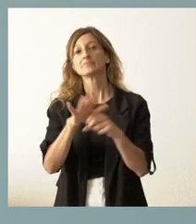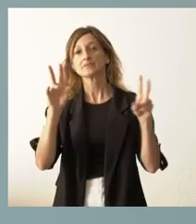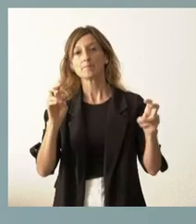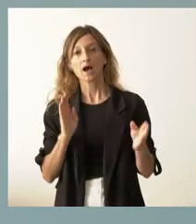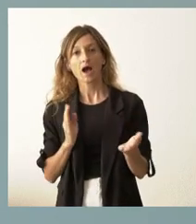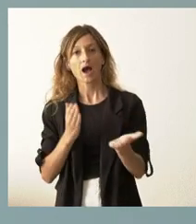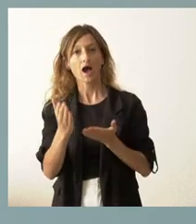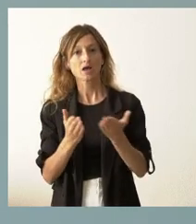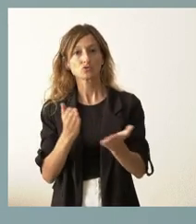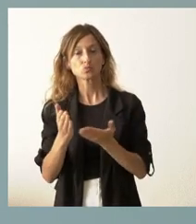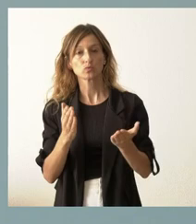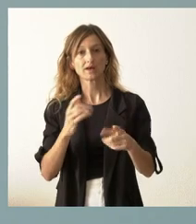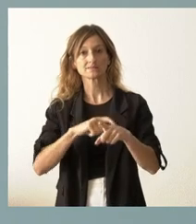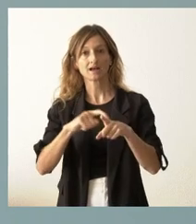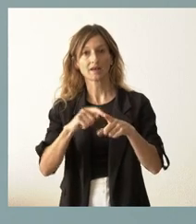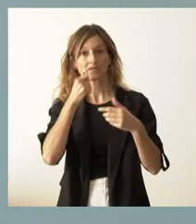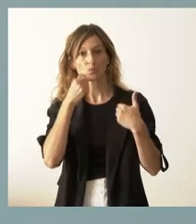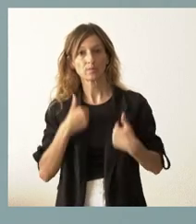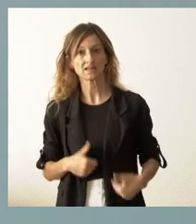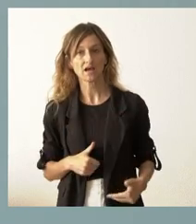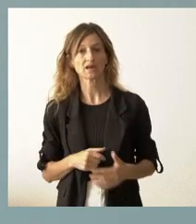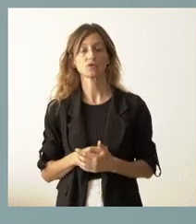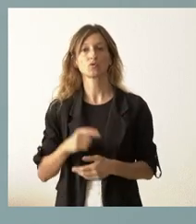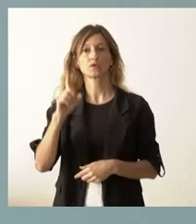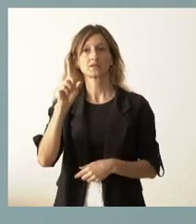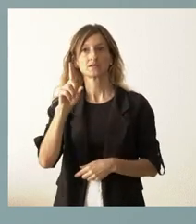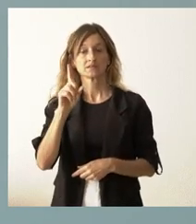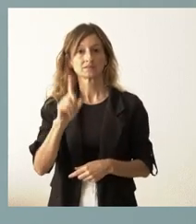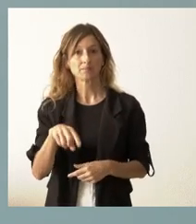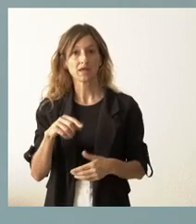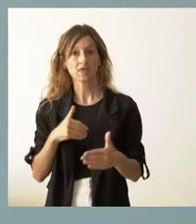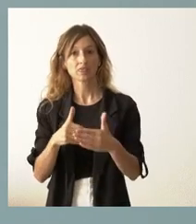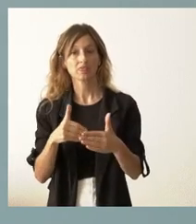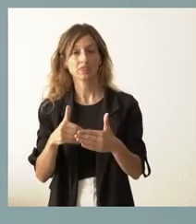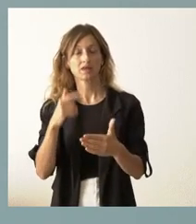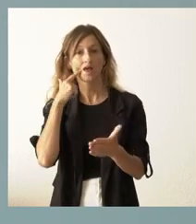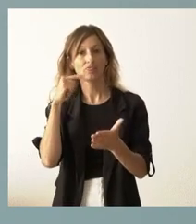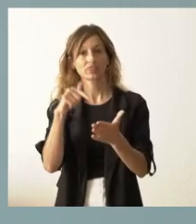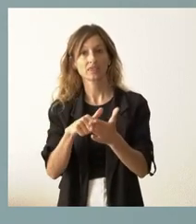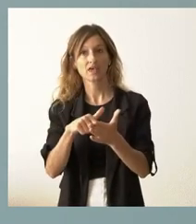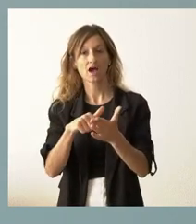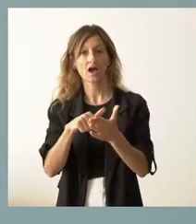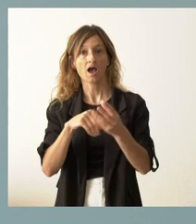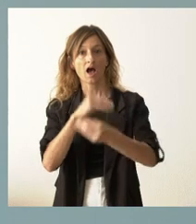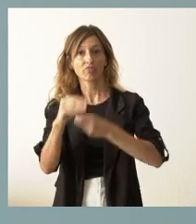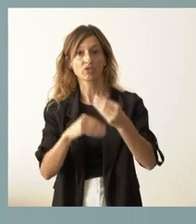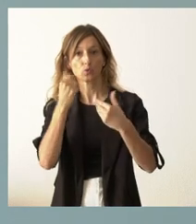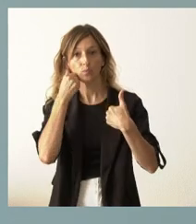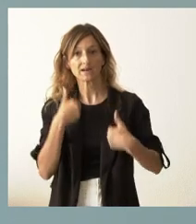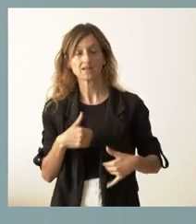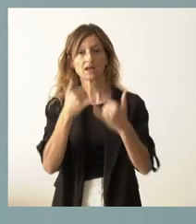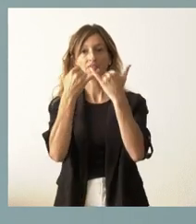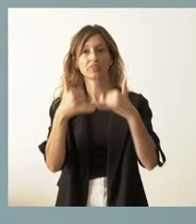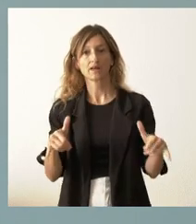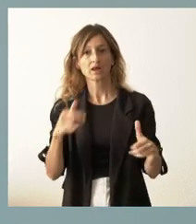ayudas de carácter humanitario y en la víspera del Día de la Acción Humanitaria, que se celebrará